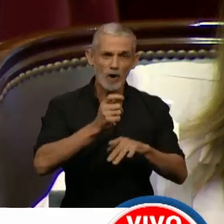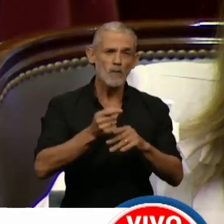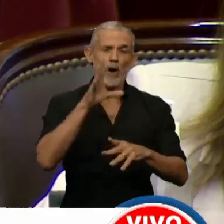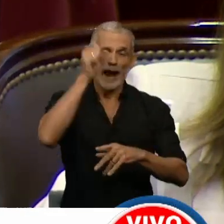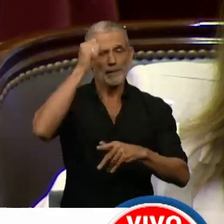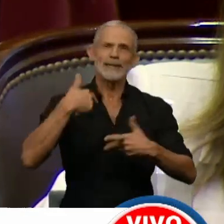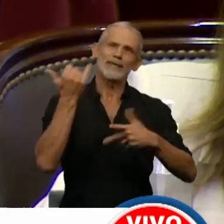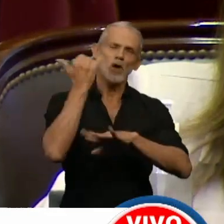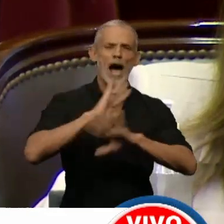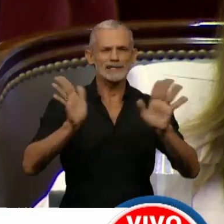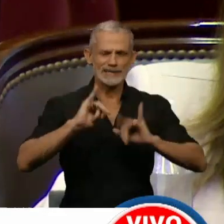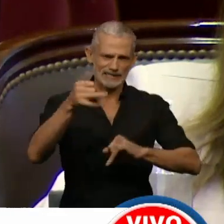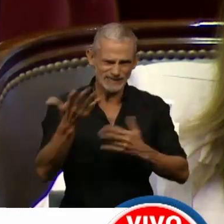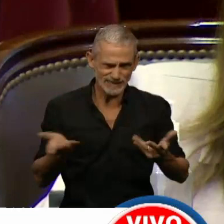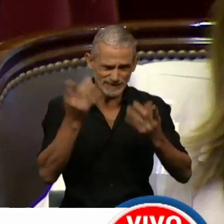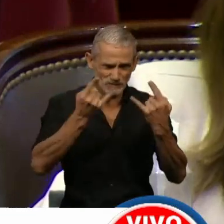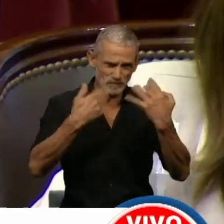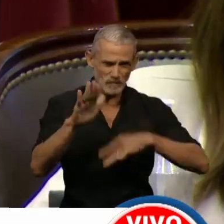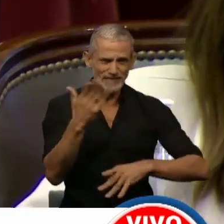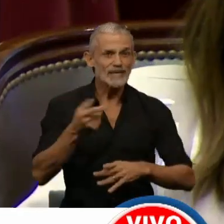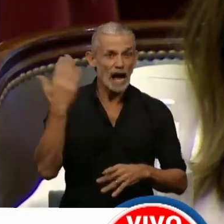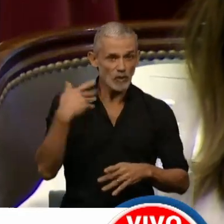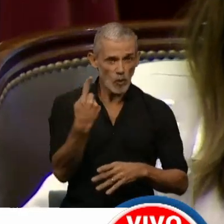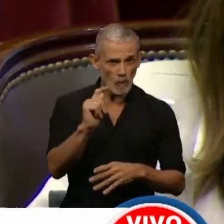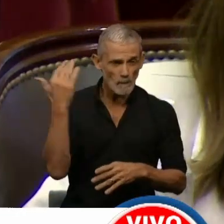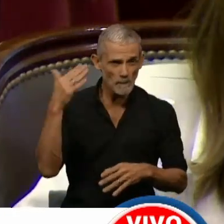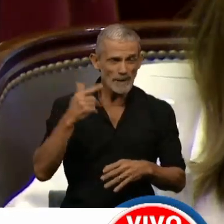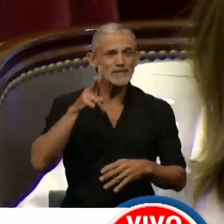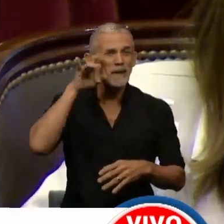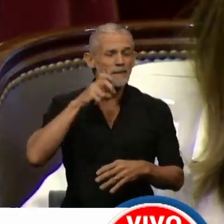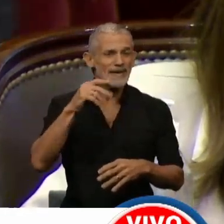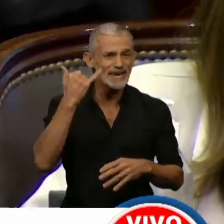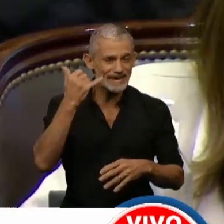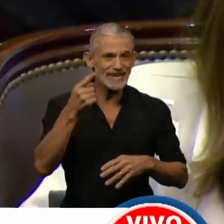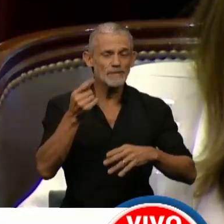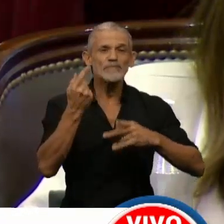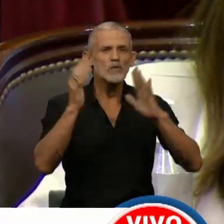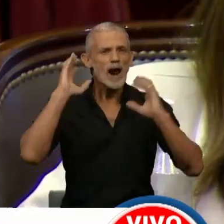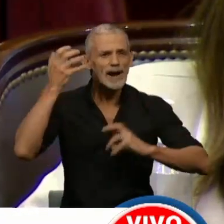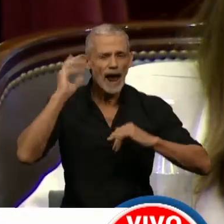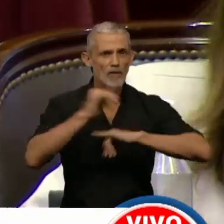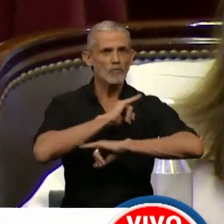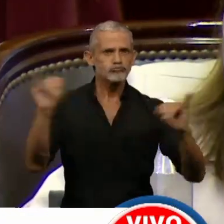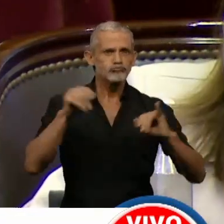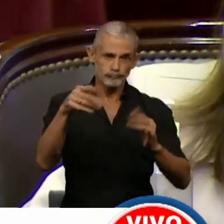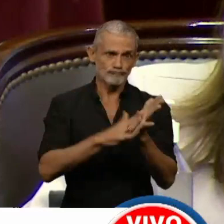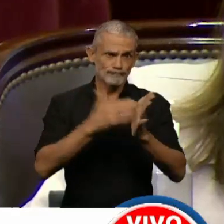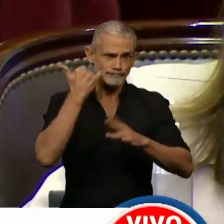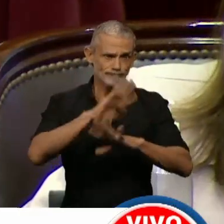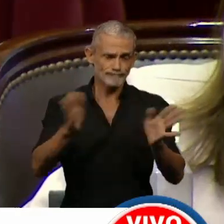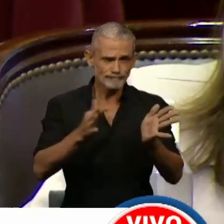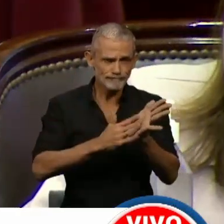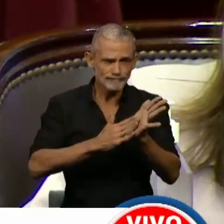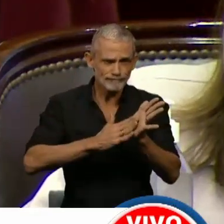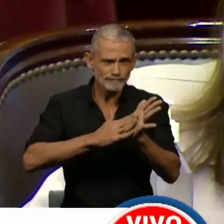arrepentimientos. Hace apenas un mes nos enteramos por Bervisky que en un medio radial, y ahora lo corroboró también